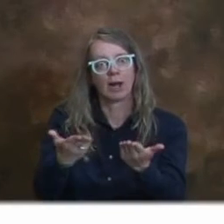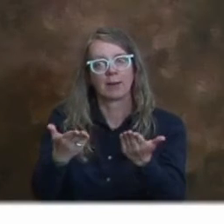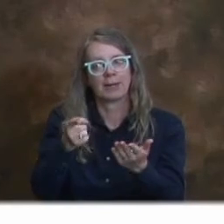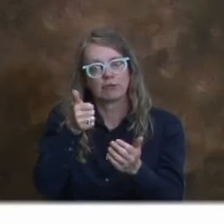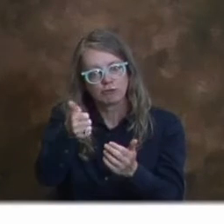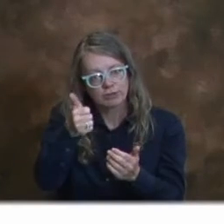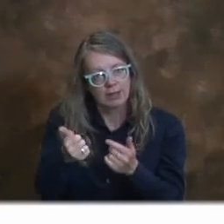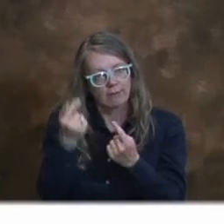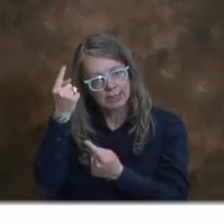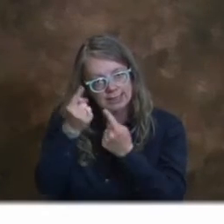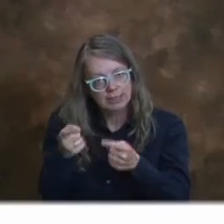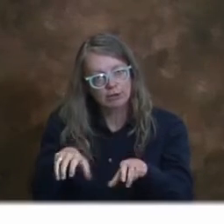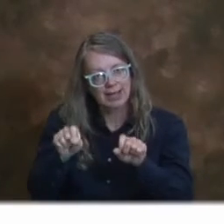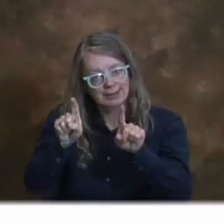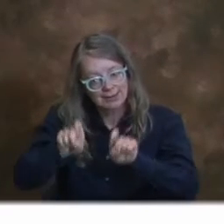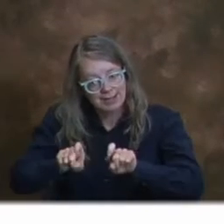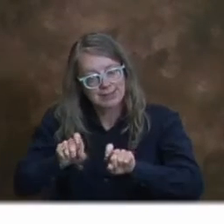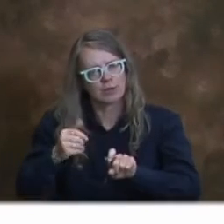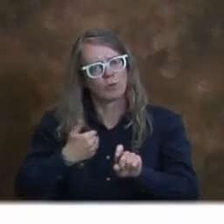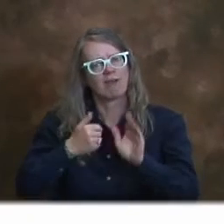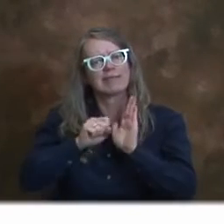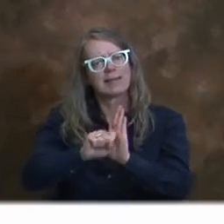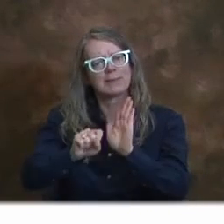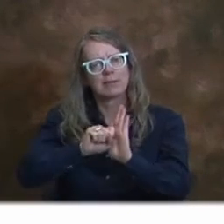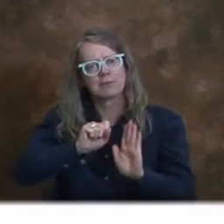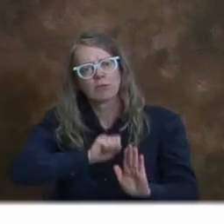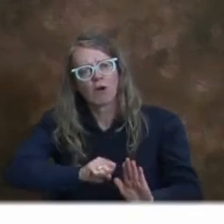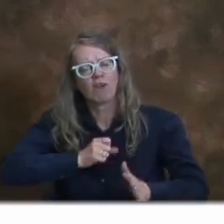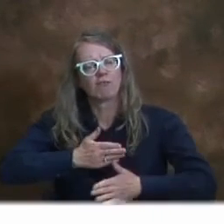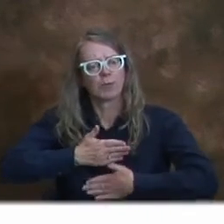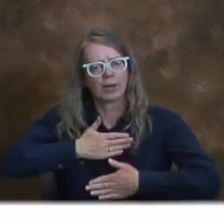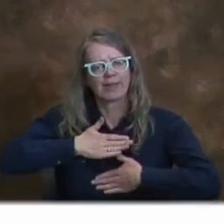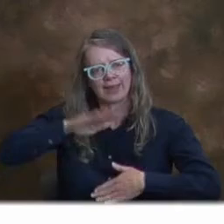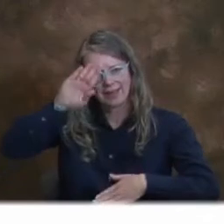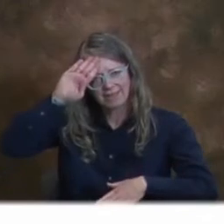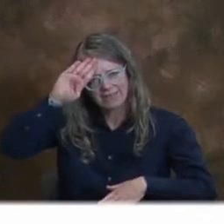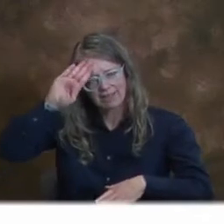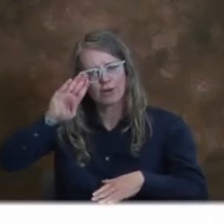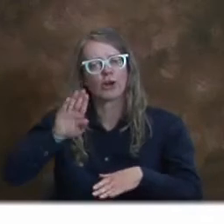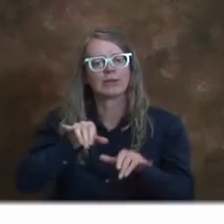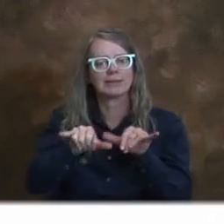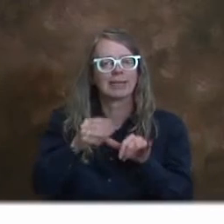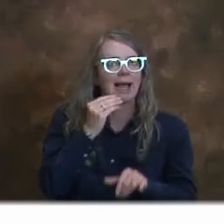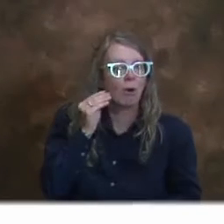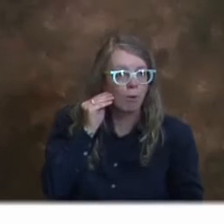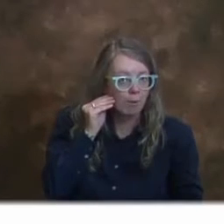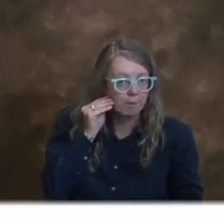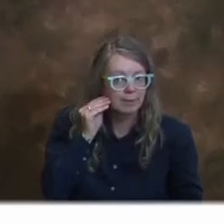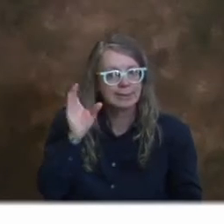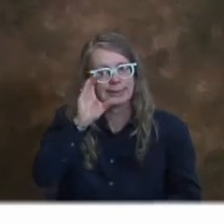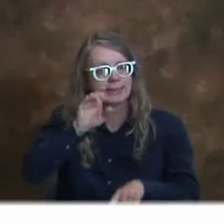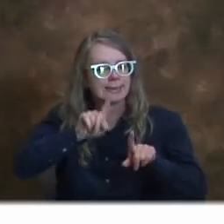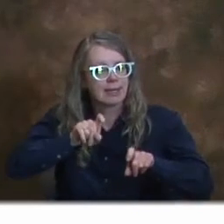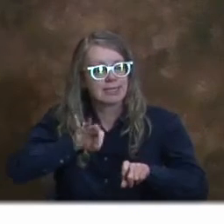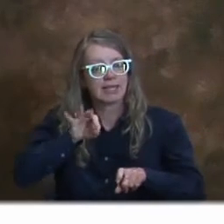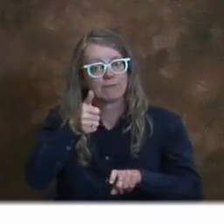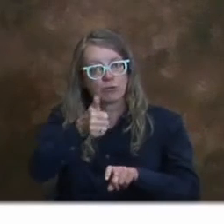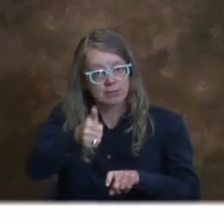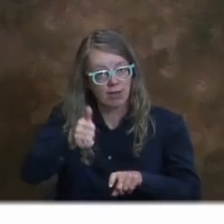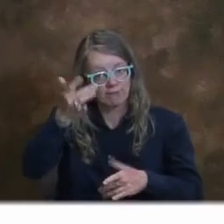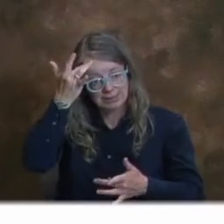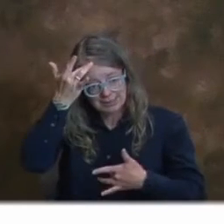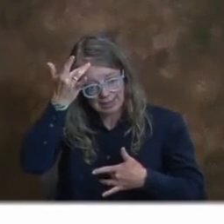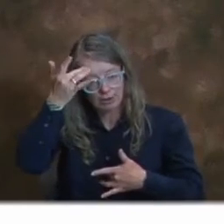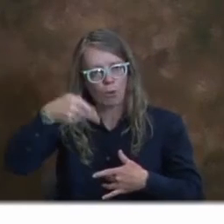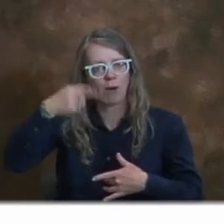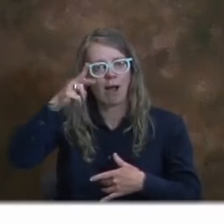considere la posibilidad de hacerse una prueba. Si tiene síntomas, quédese en casa y busque un proveedor o una prueba comunitaria. Si se enferma y